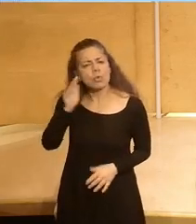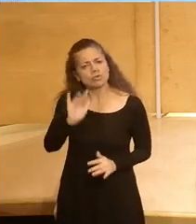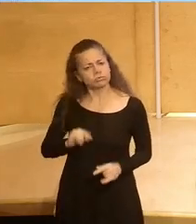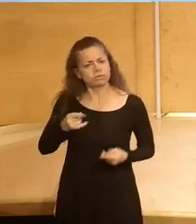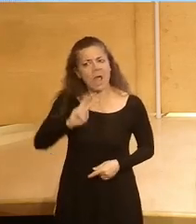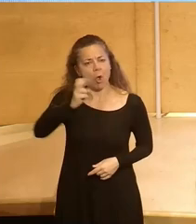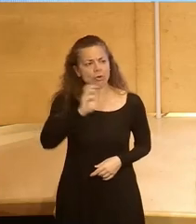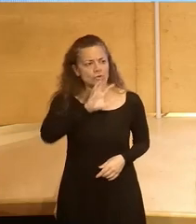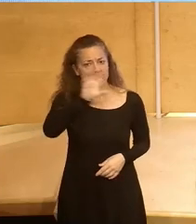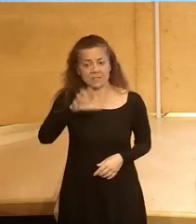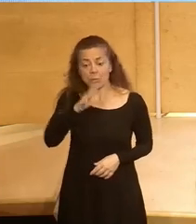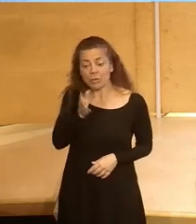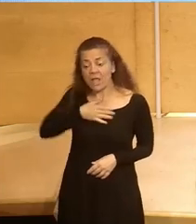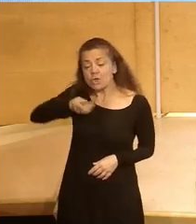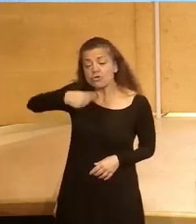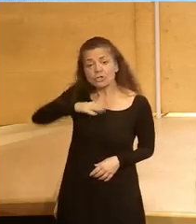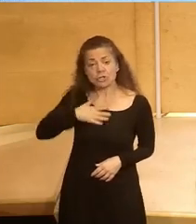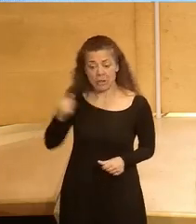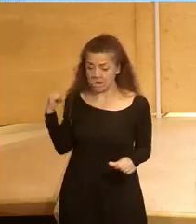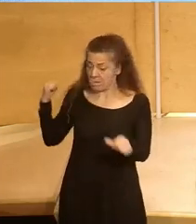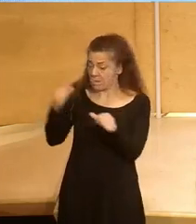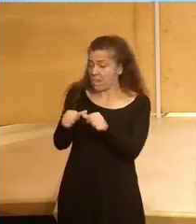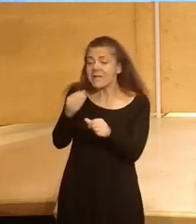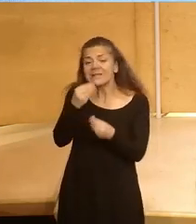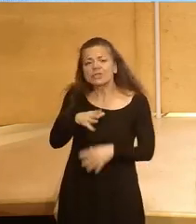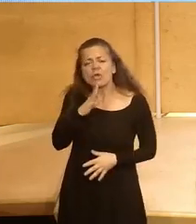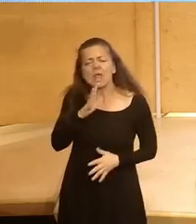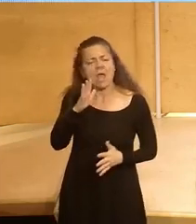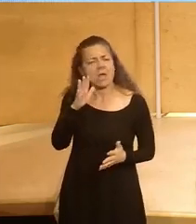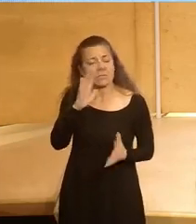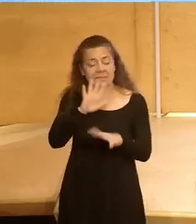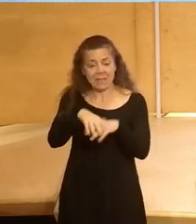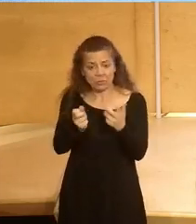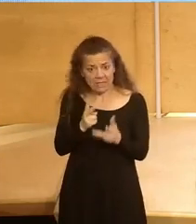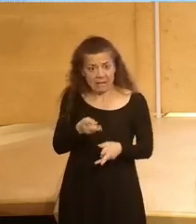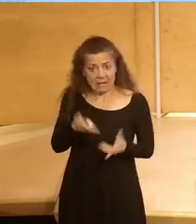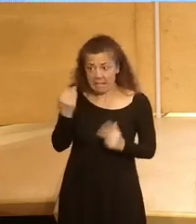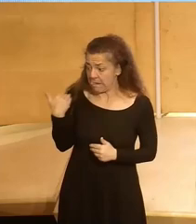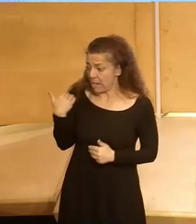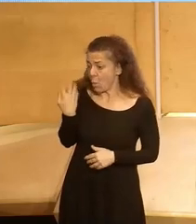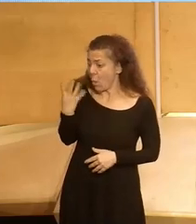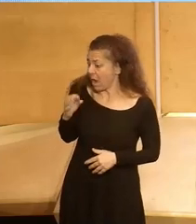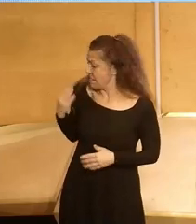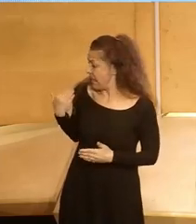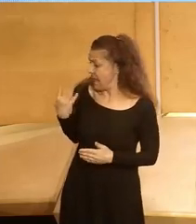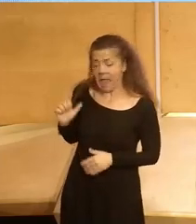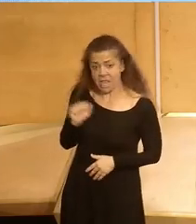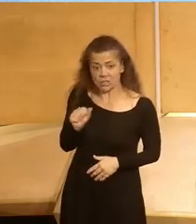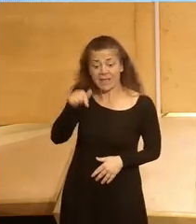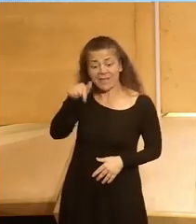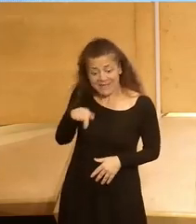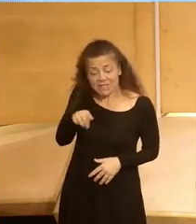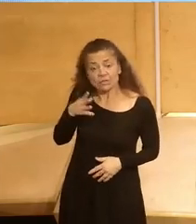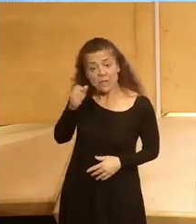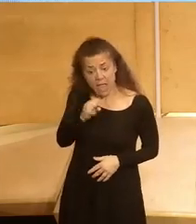a otros países porque nosotros nuestra historia democrática es cuarenta y pocos años y en sólo cuatro décadas este